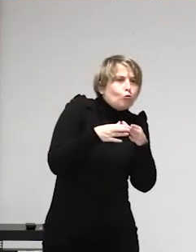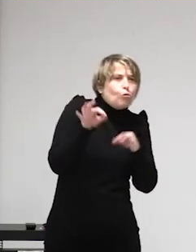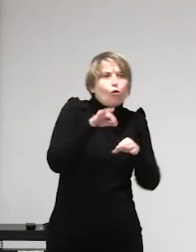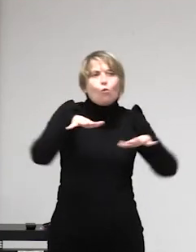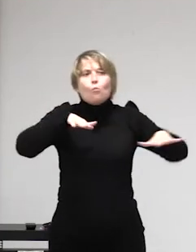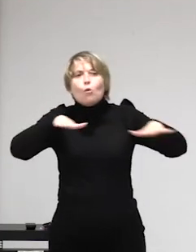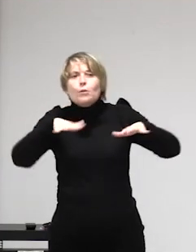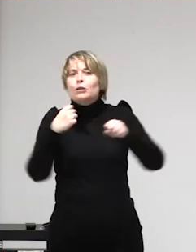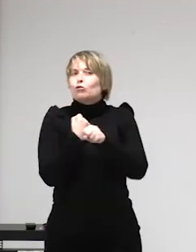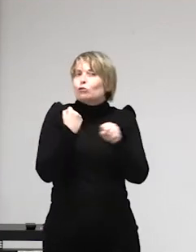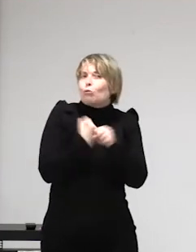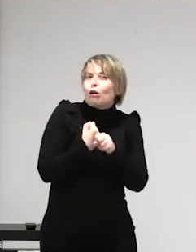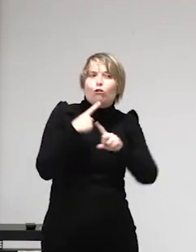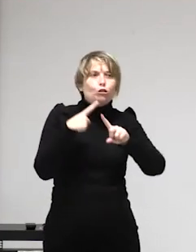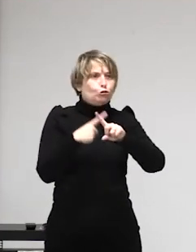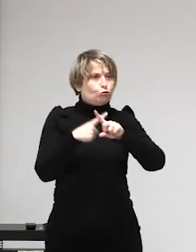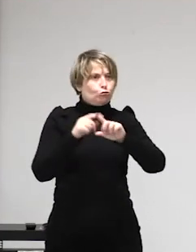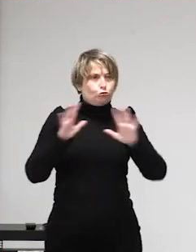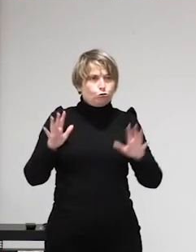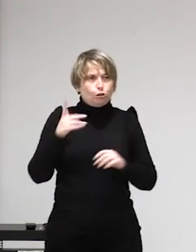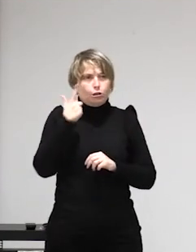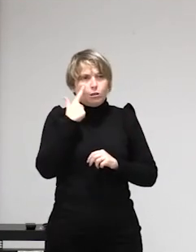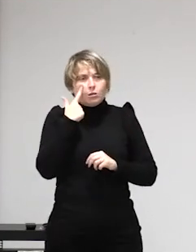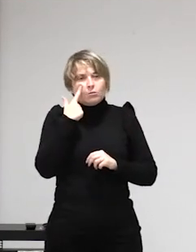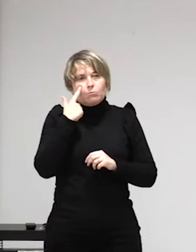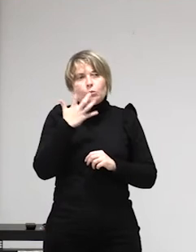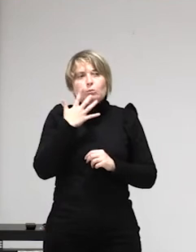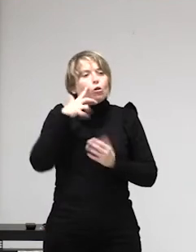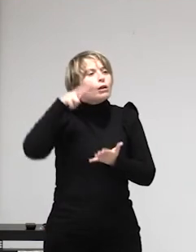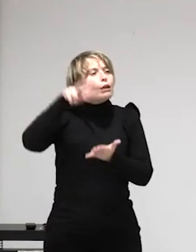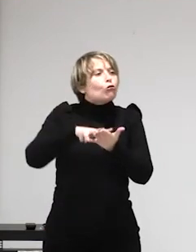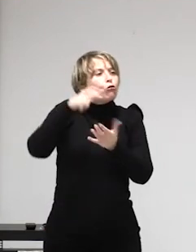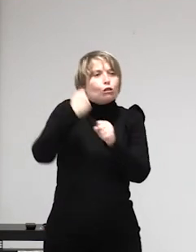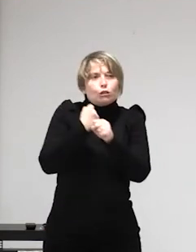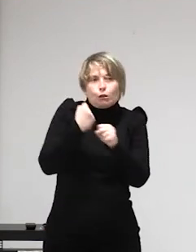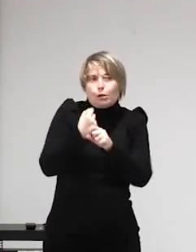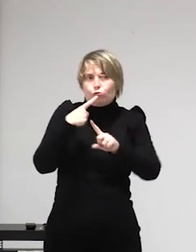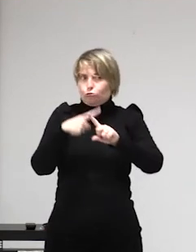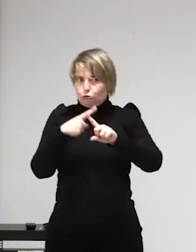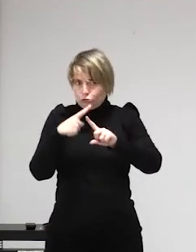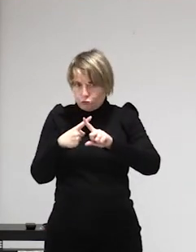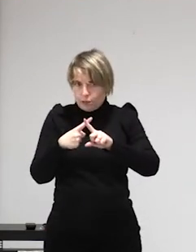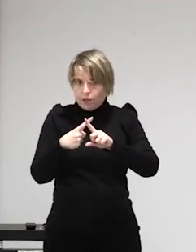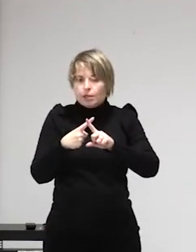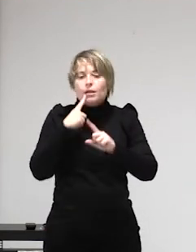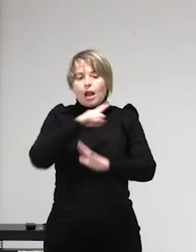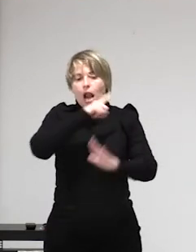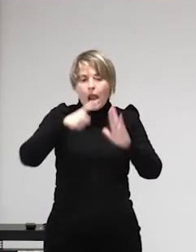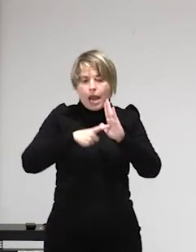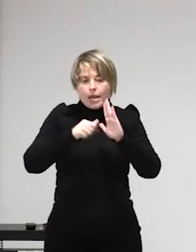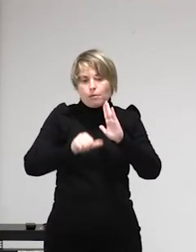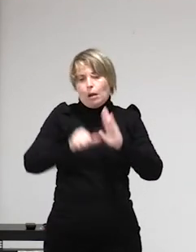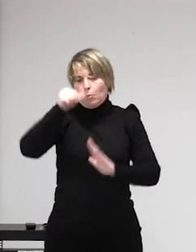que terminan en las redes de trata en algunos casos no todas pero son mujeres que estaban tratando de emigrar que se quedan